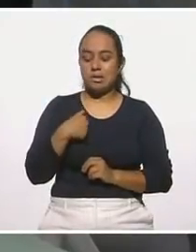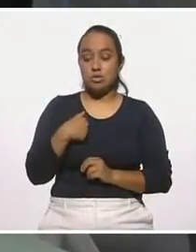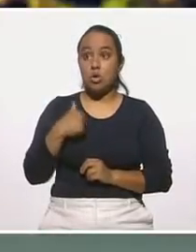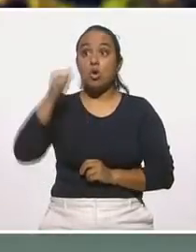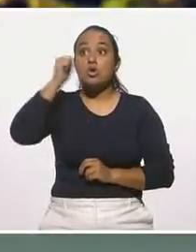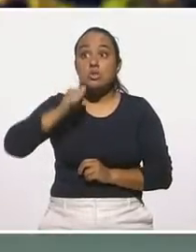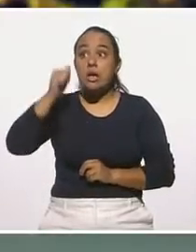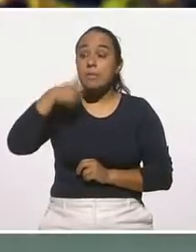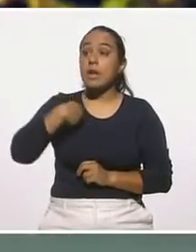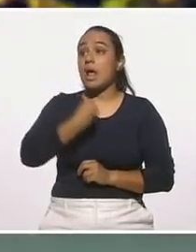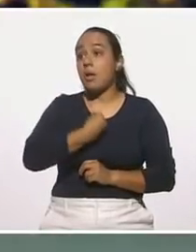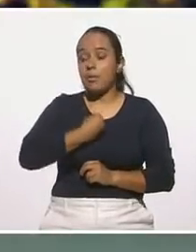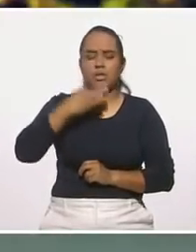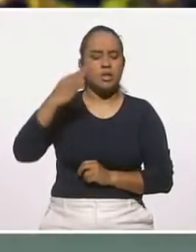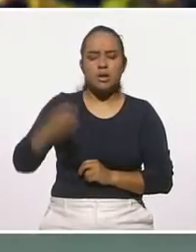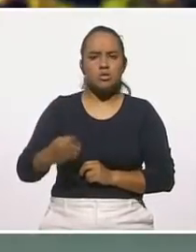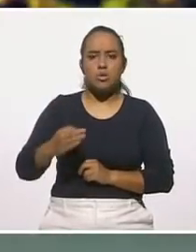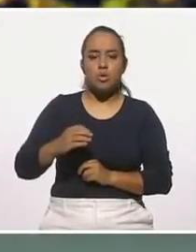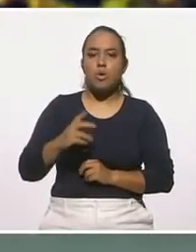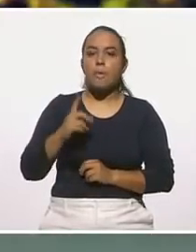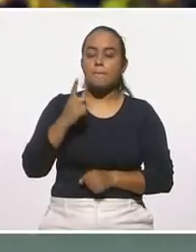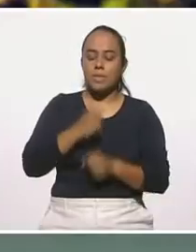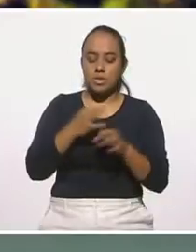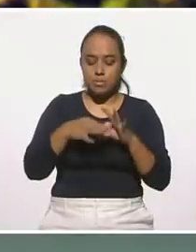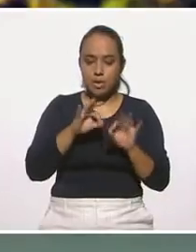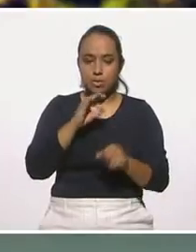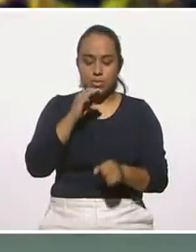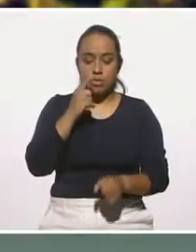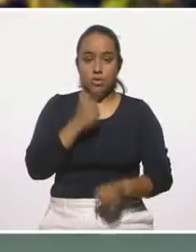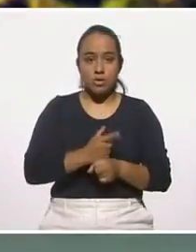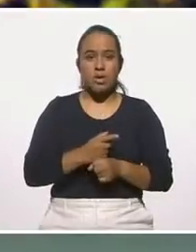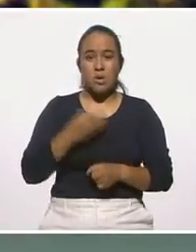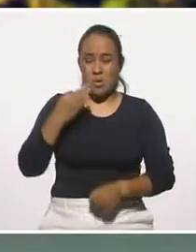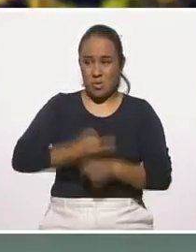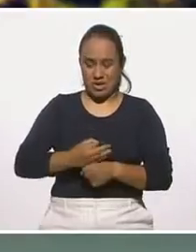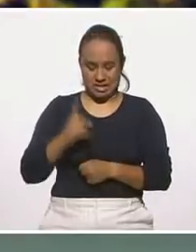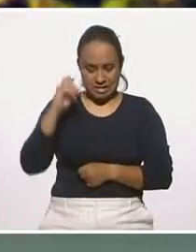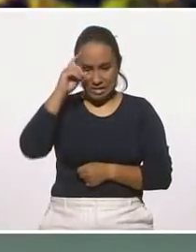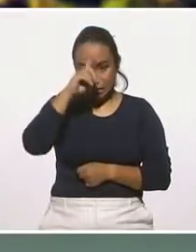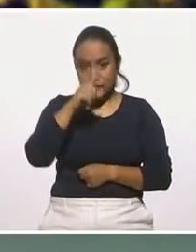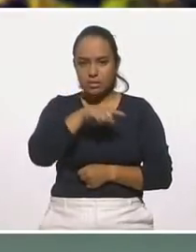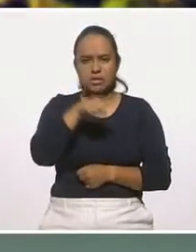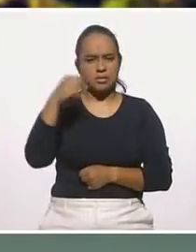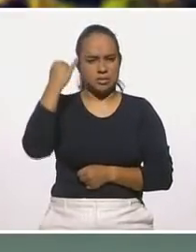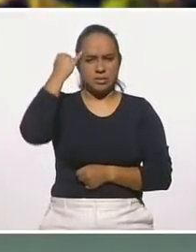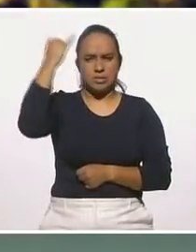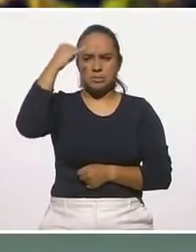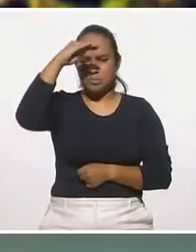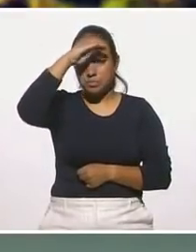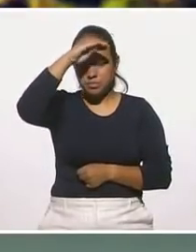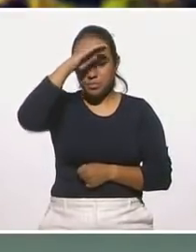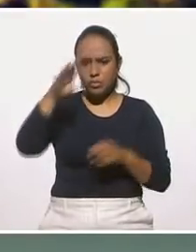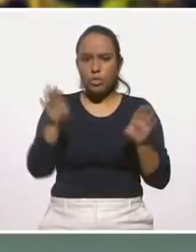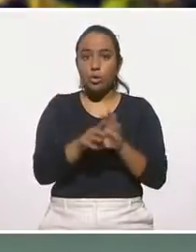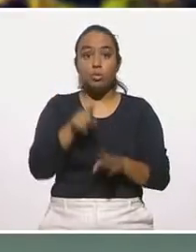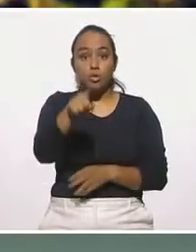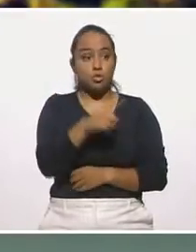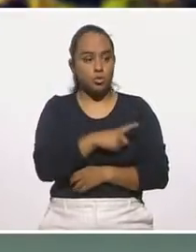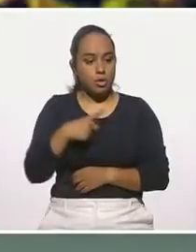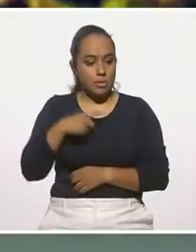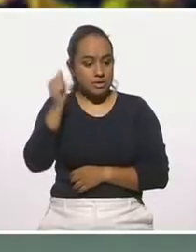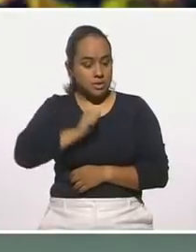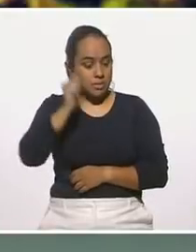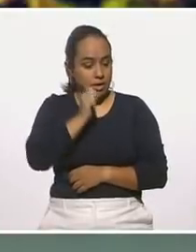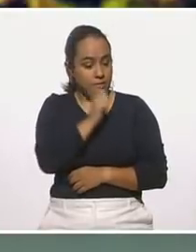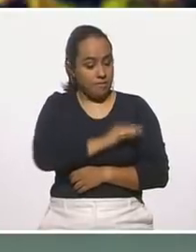todo el tiempo, si no tengo que identificar, porque también esa es una lucha fuerte que traemos ahorita, la idea del estigma de ser feliz todo el tiempo,